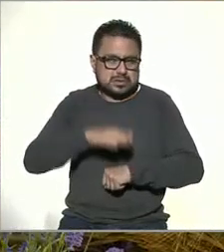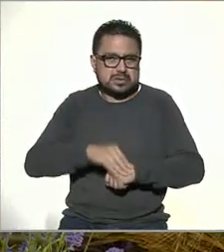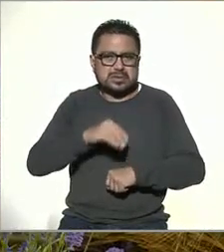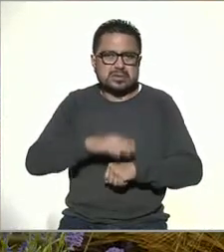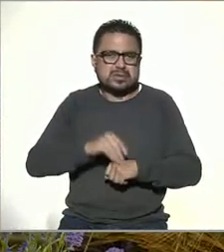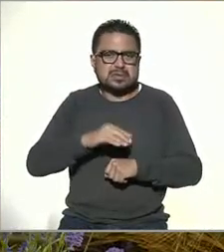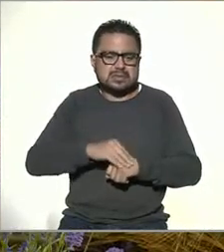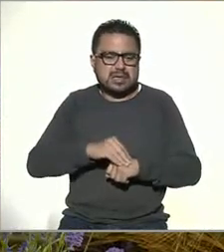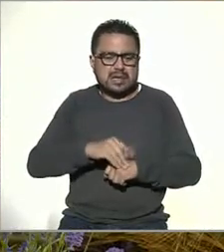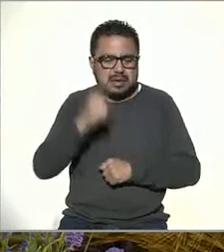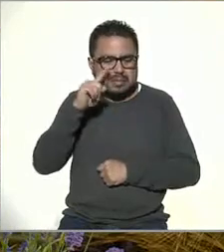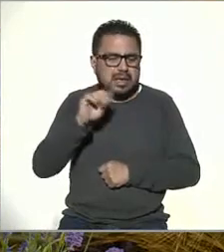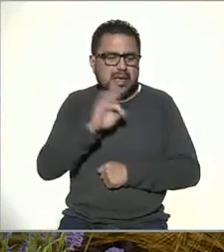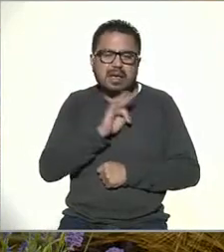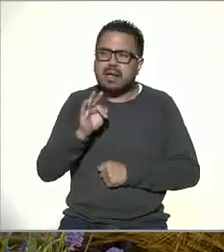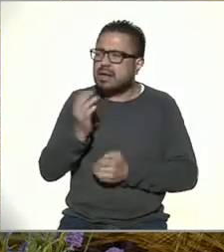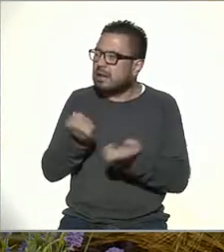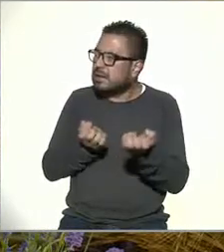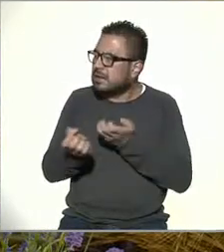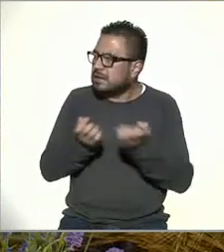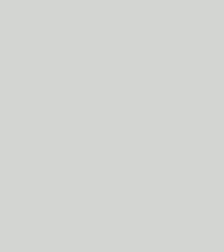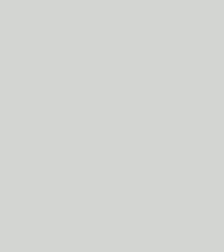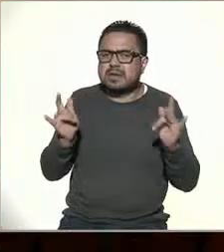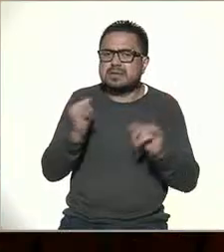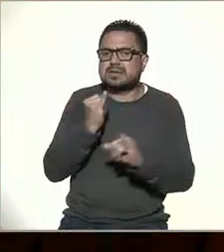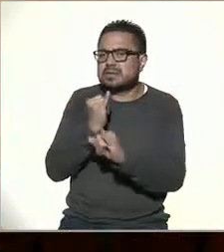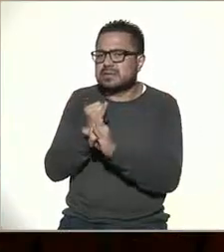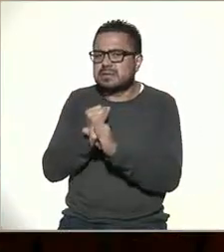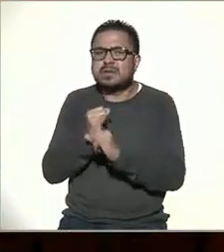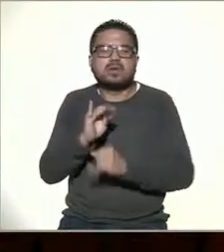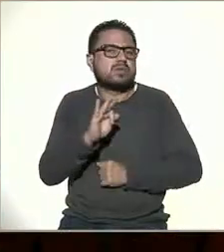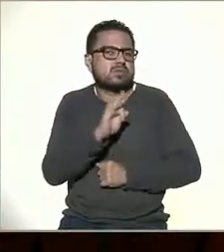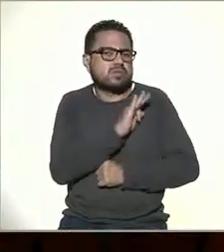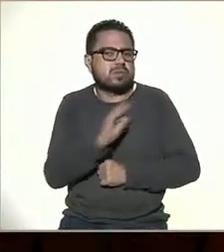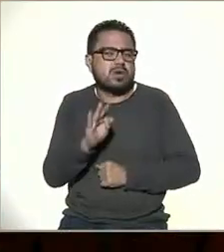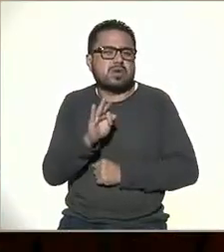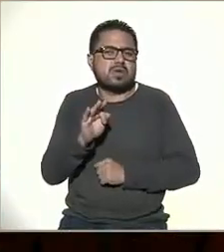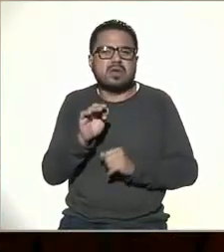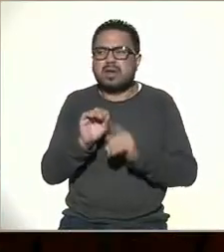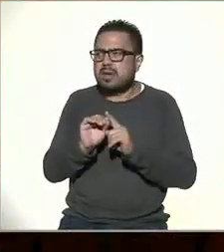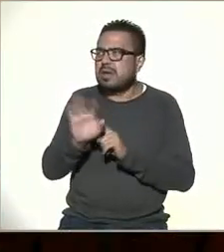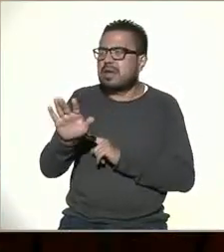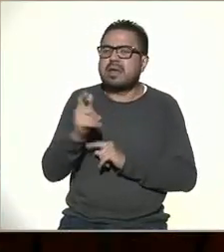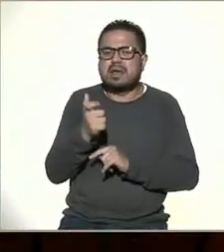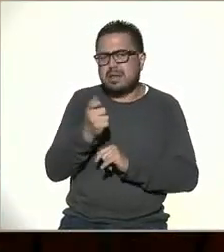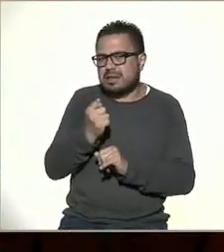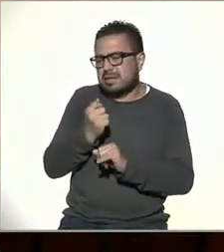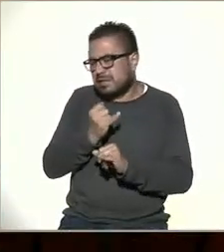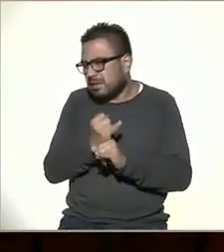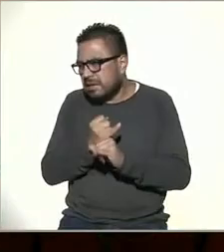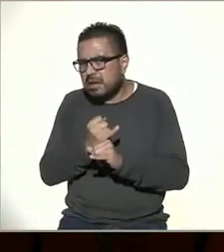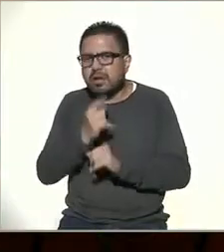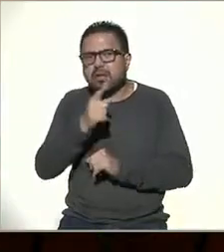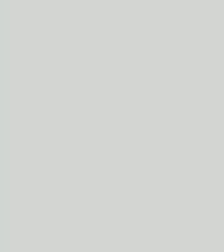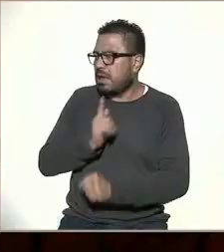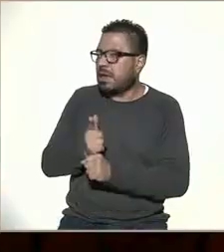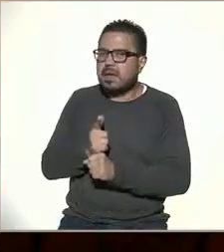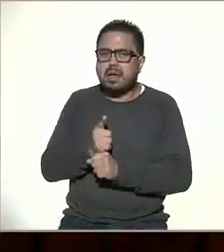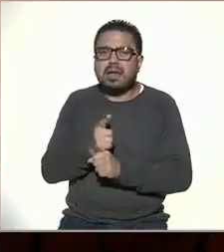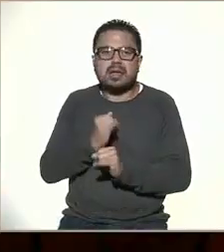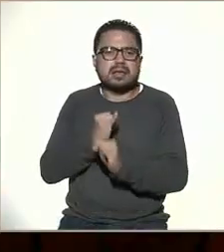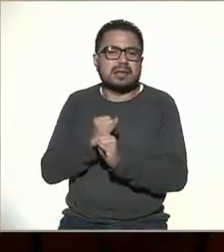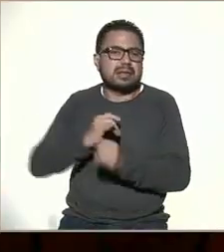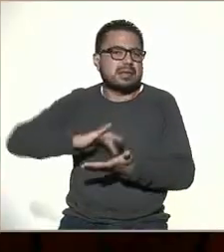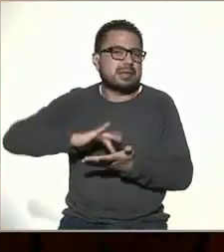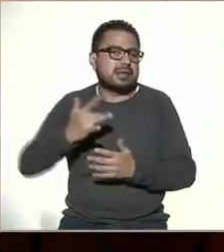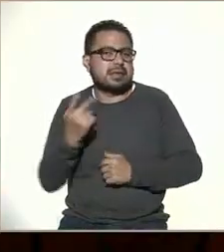para ensayos científicos podemos transaccionar en internet podemos ver acceder al mundo en internet ¿no? es